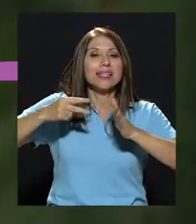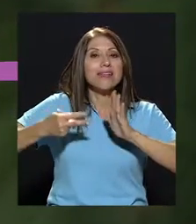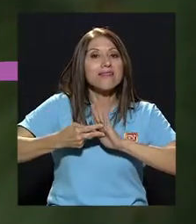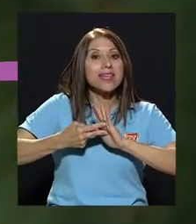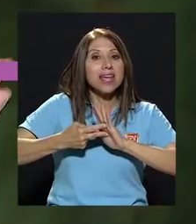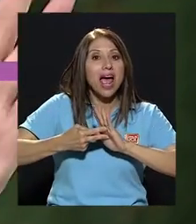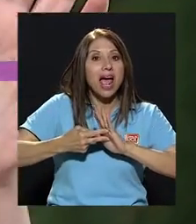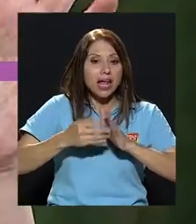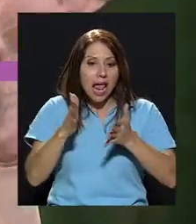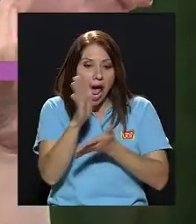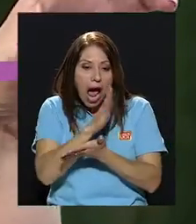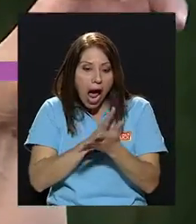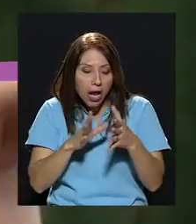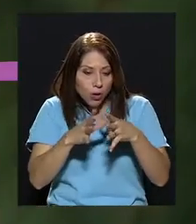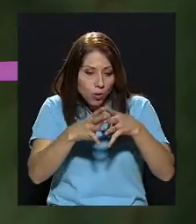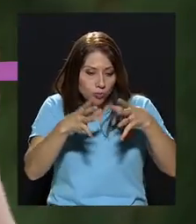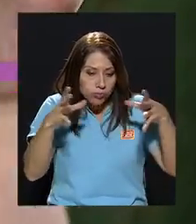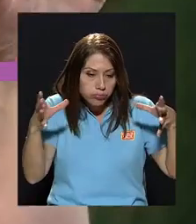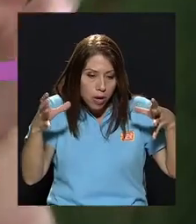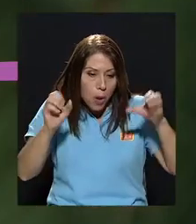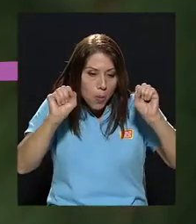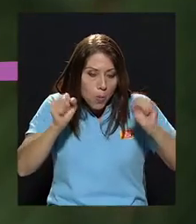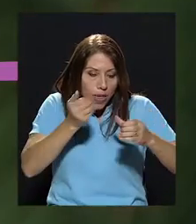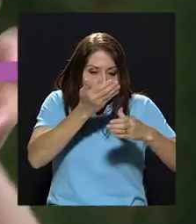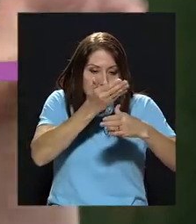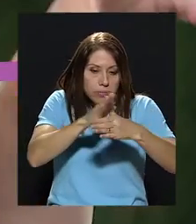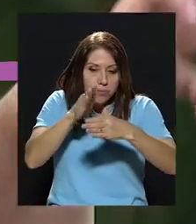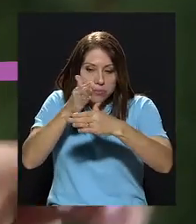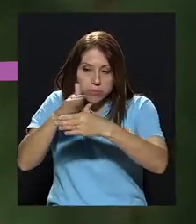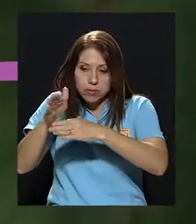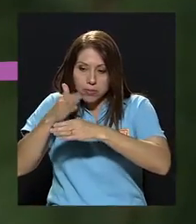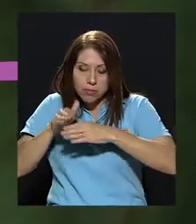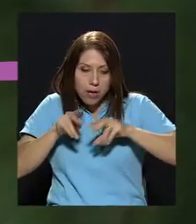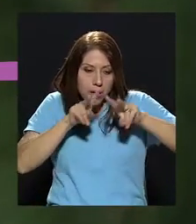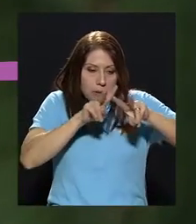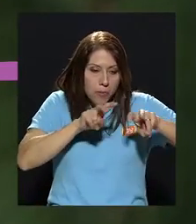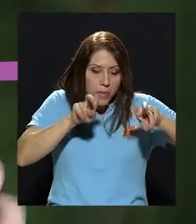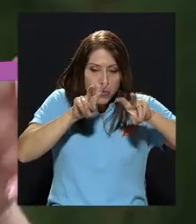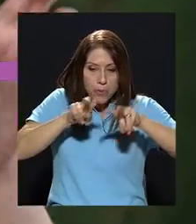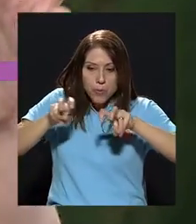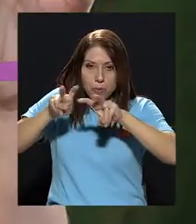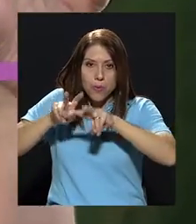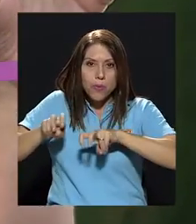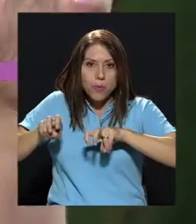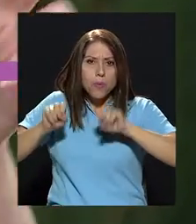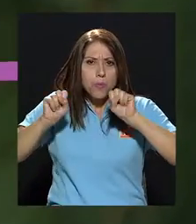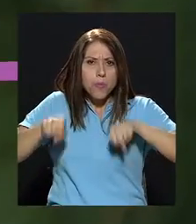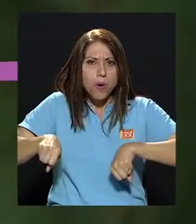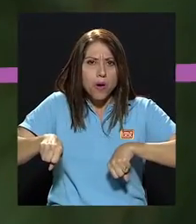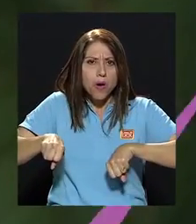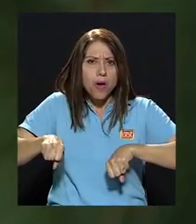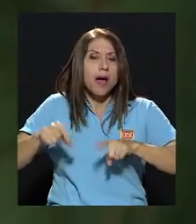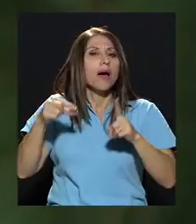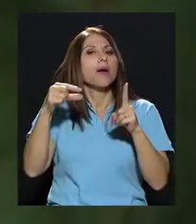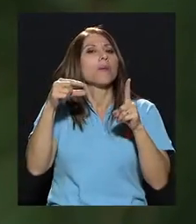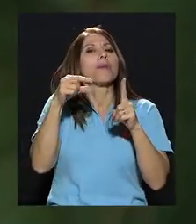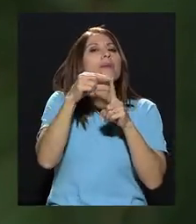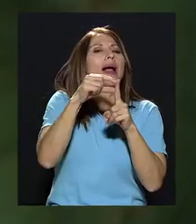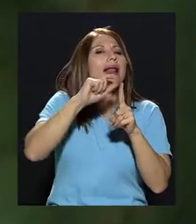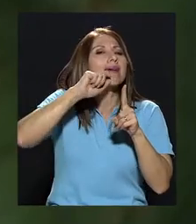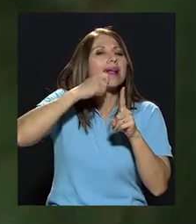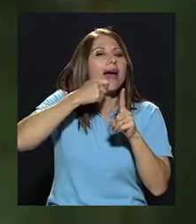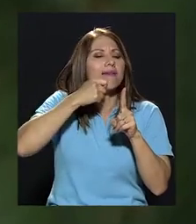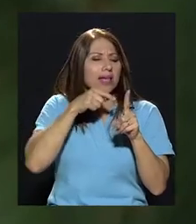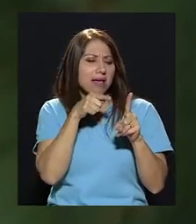dividir en partes, poder analizar unas palabras claves, este concepto realmente qué